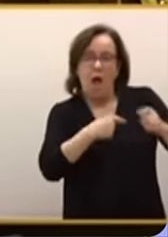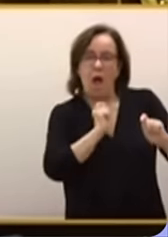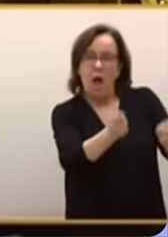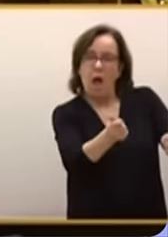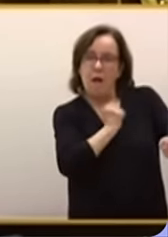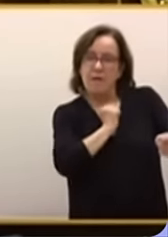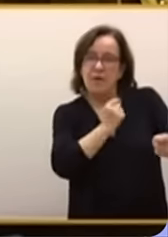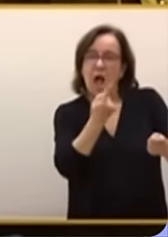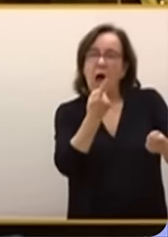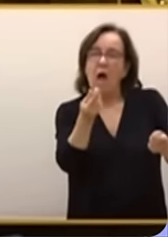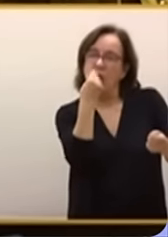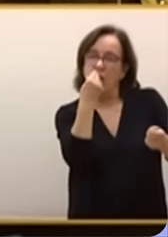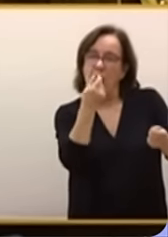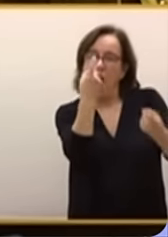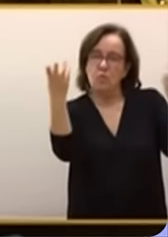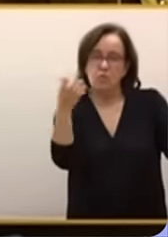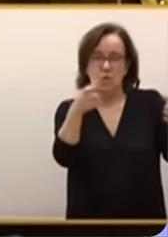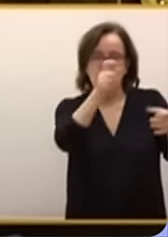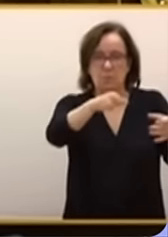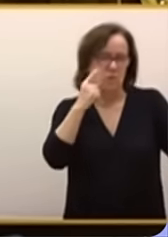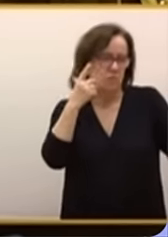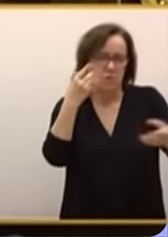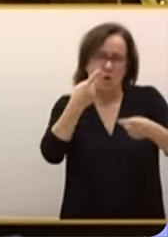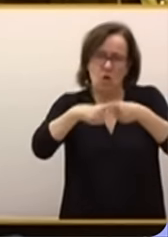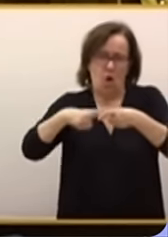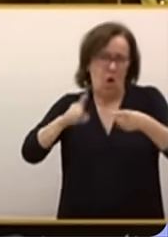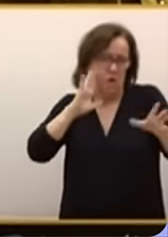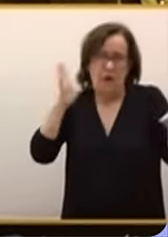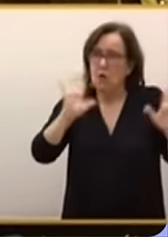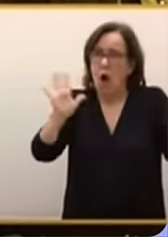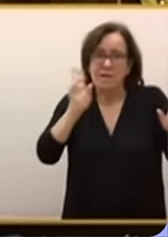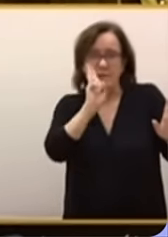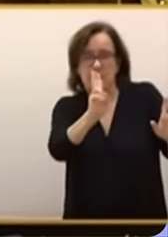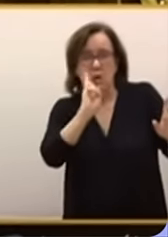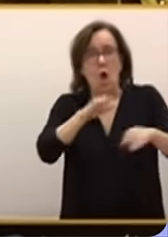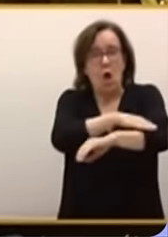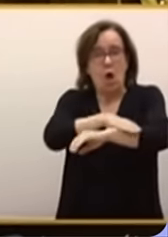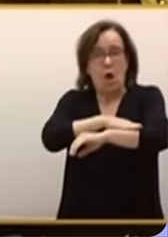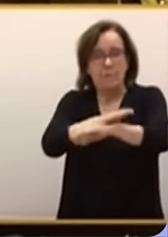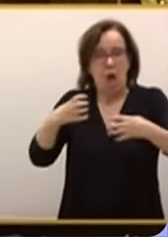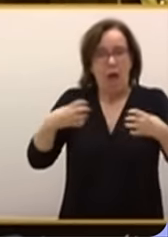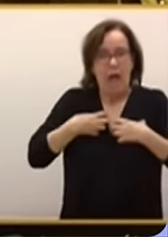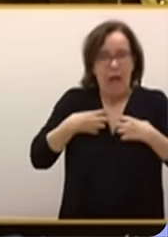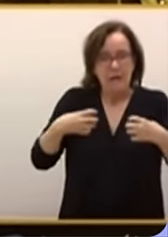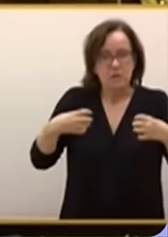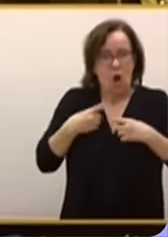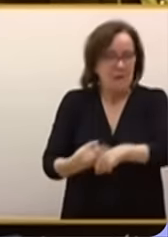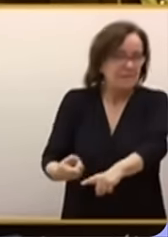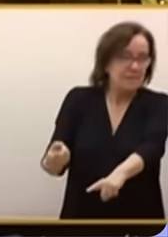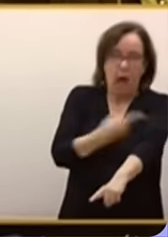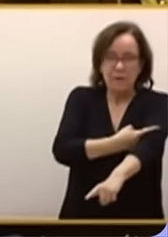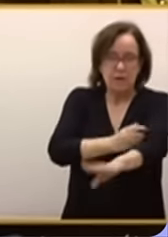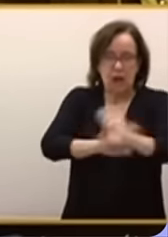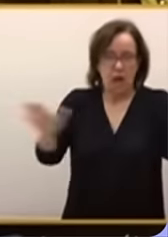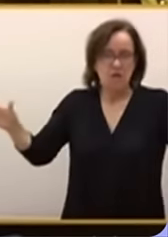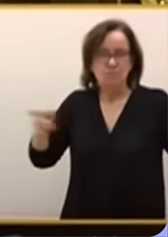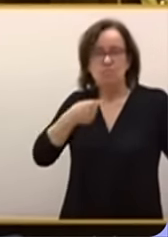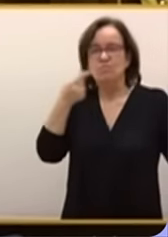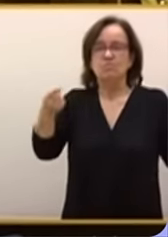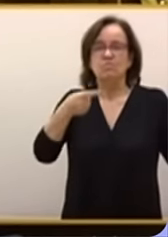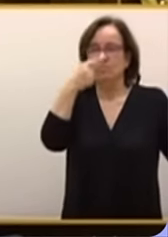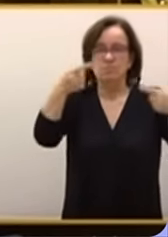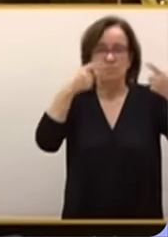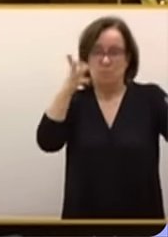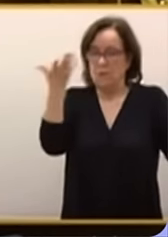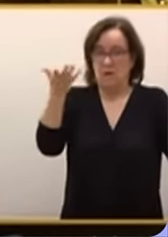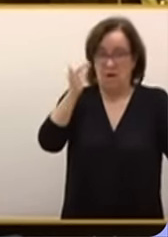que solo ganan unos pocos, de los espectáculos que se están dando y, por supuesto, del gobierno egoísta, radical y de tono pendenciero que